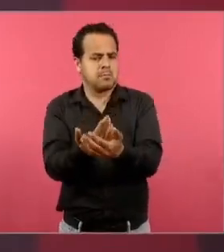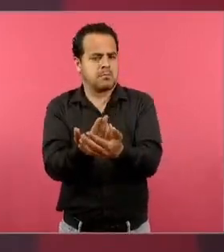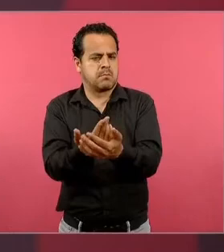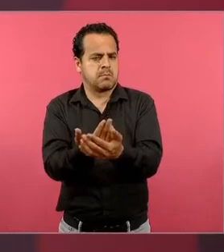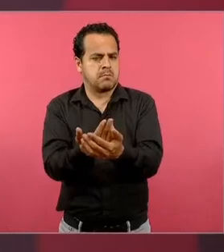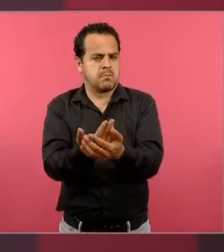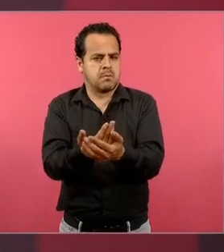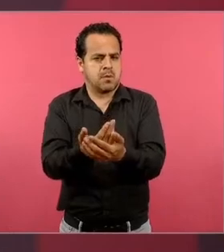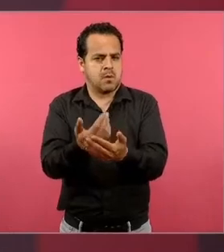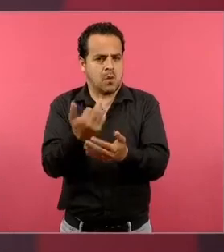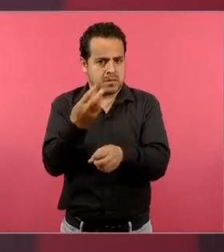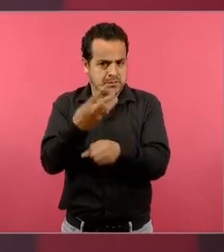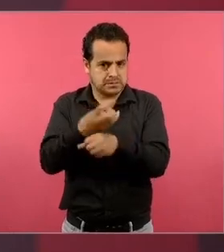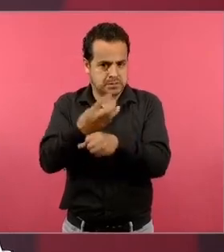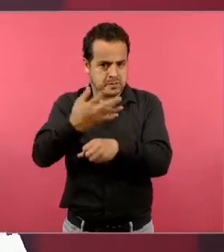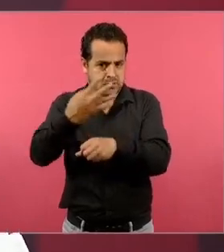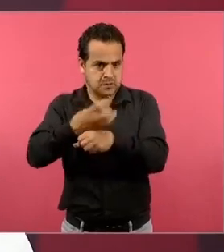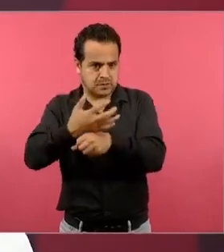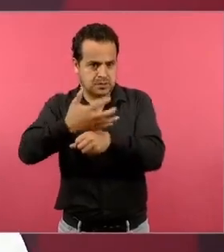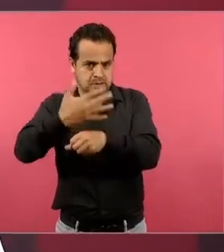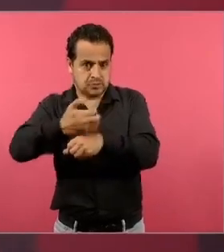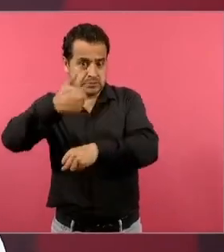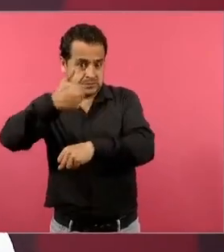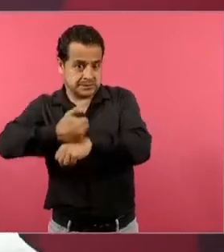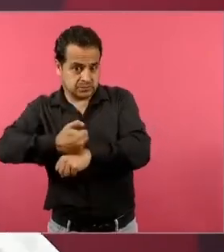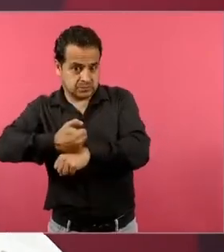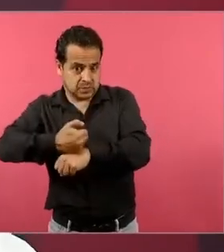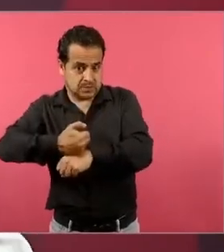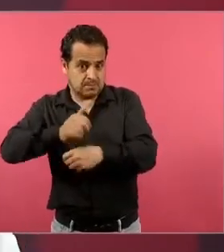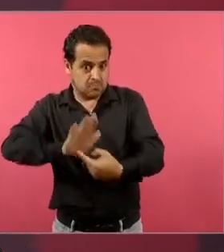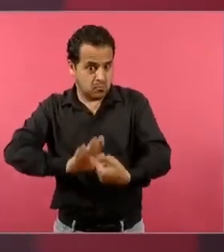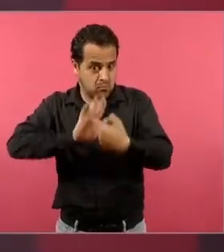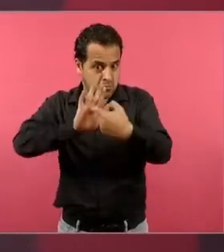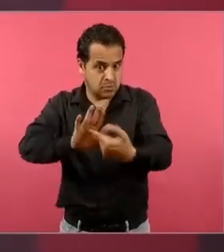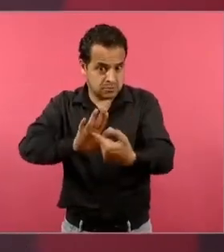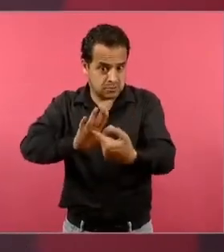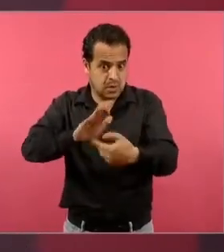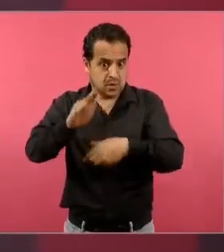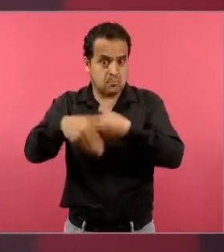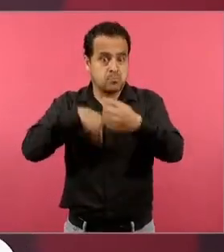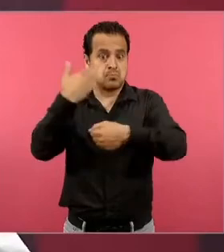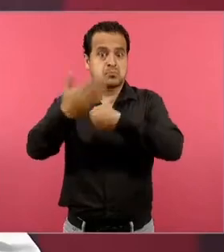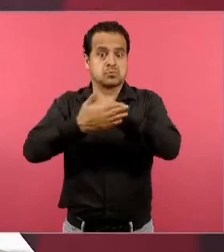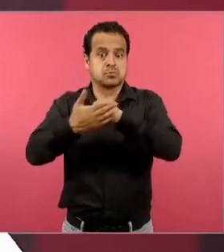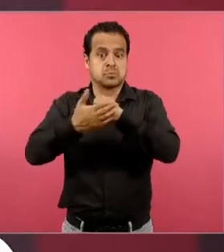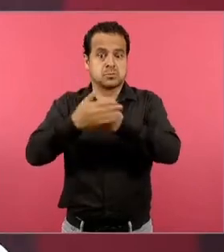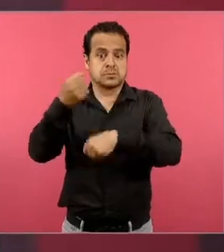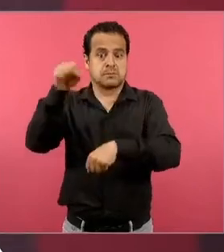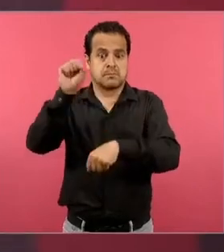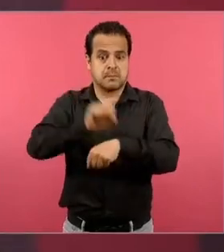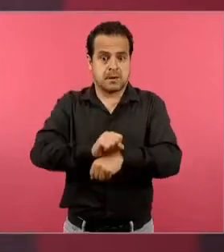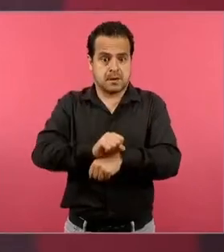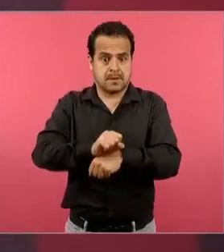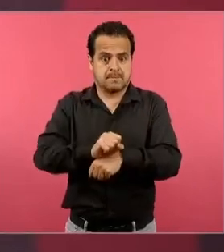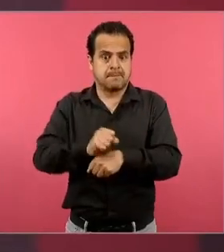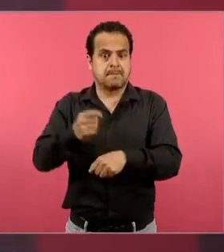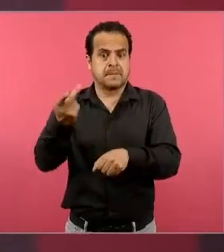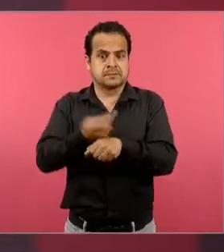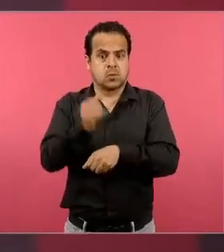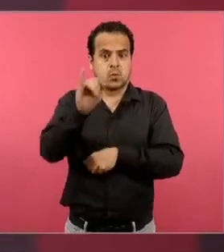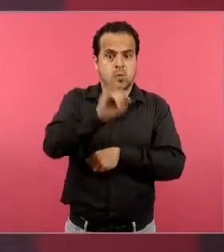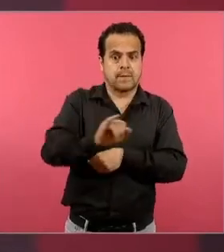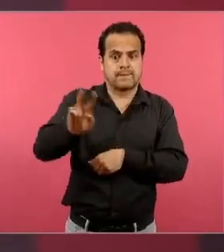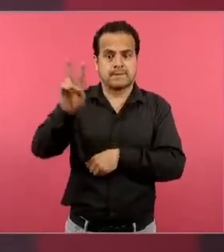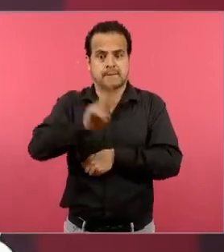para tocar todos estos puntos. Tenemos jueves y viernes y podemos dividirlo en estos puntos. Y ahí, más que lo que